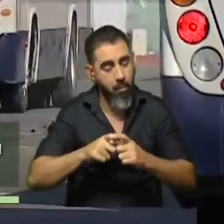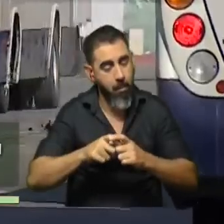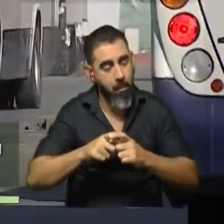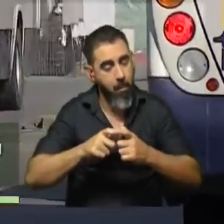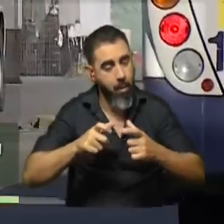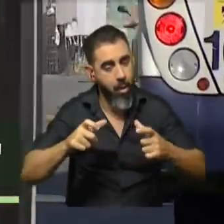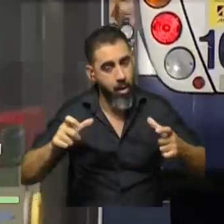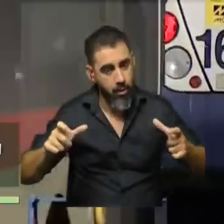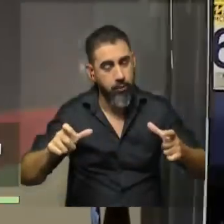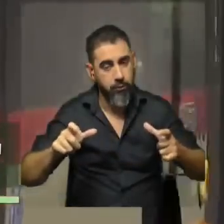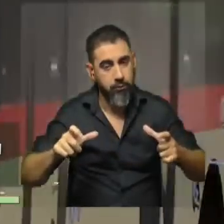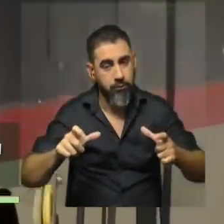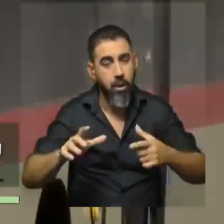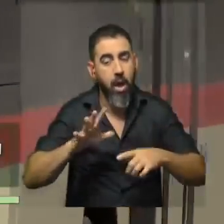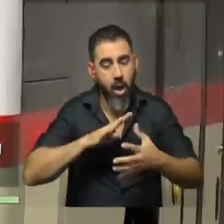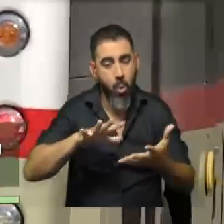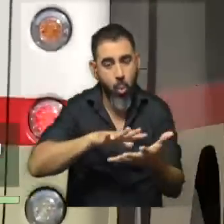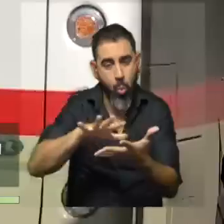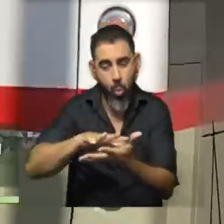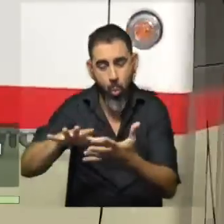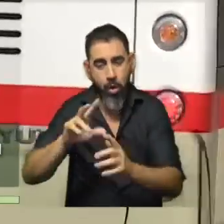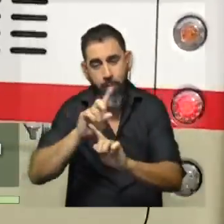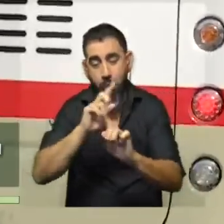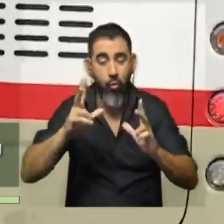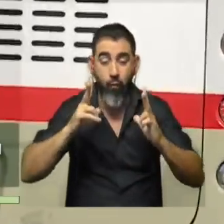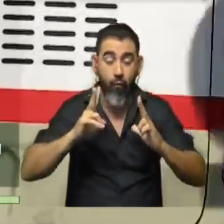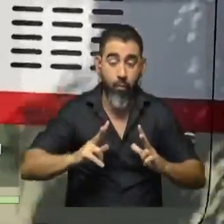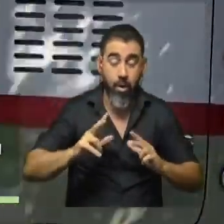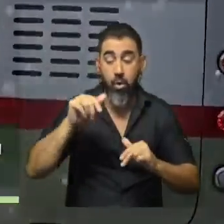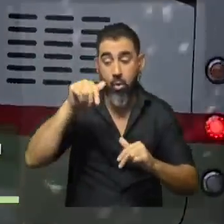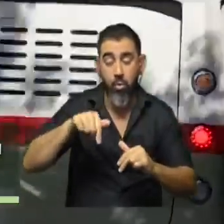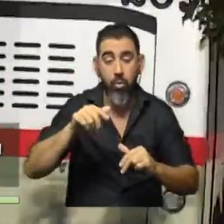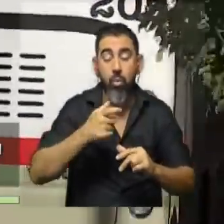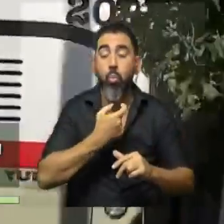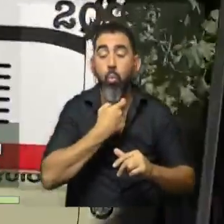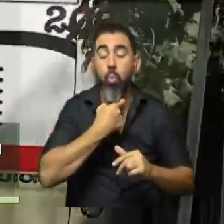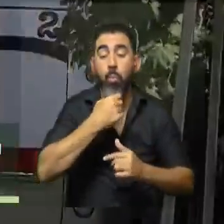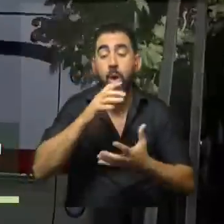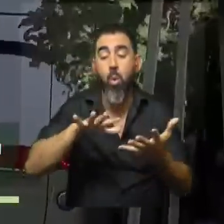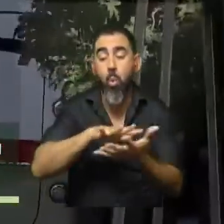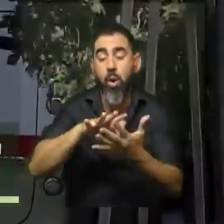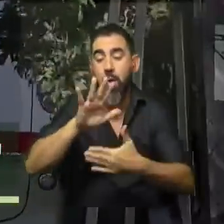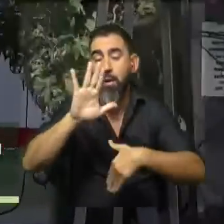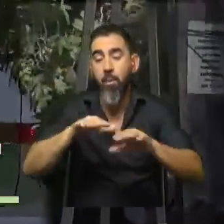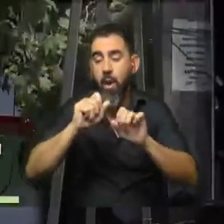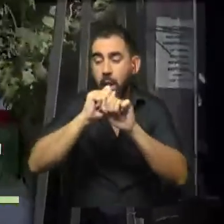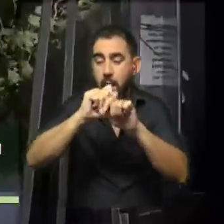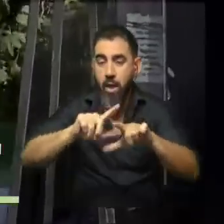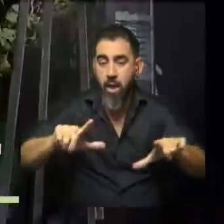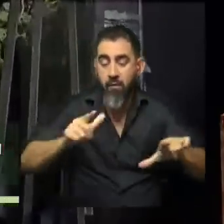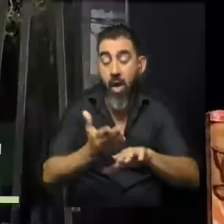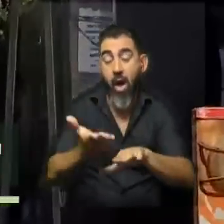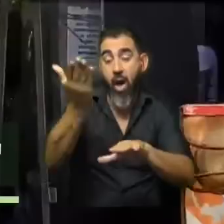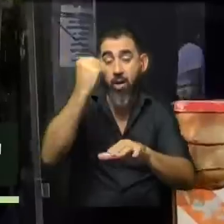bueno, y se le ha dado más espacio, ¿no? Entonces, hay hoy lugares ocupados que normalmente se mantenían libres de repente